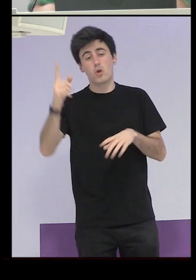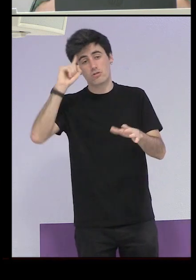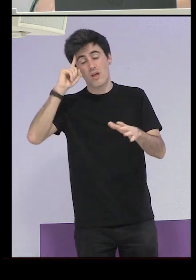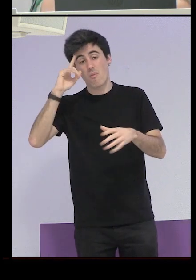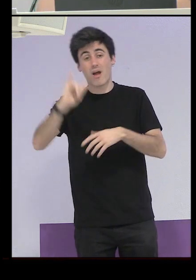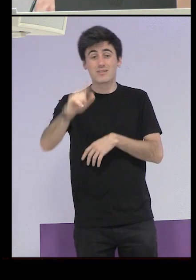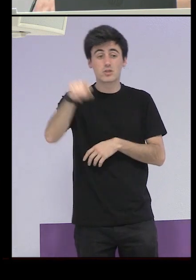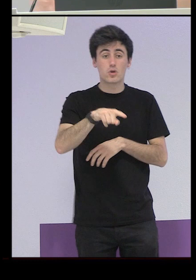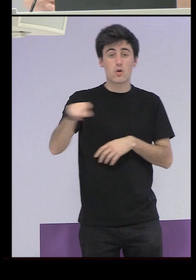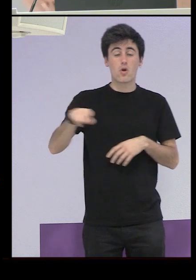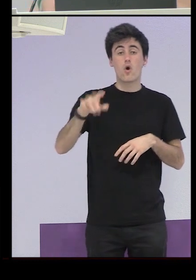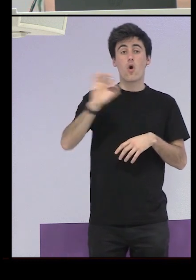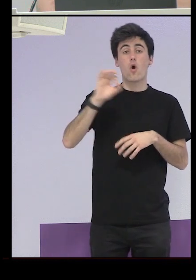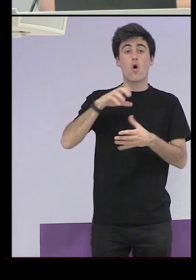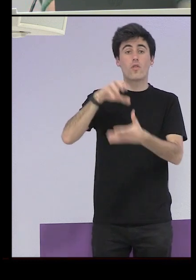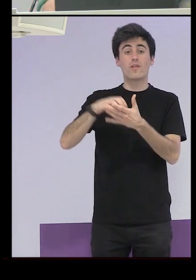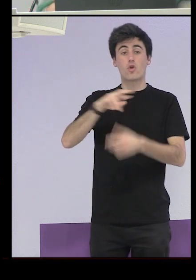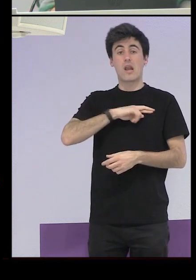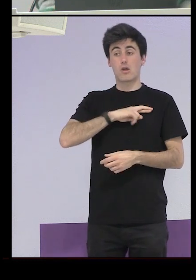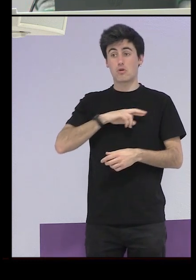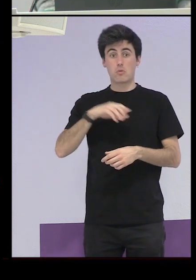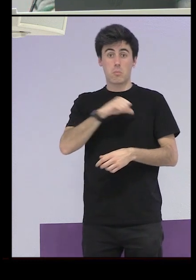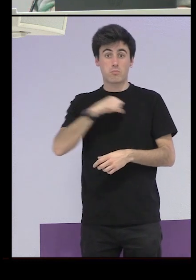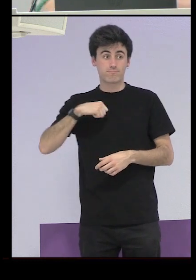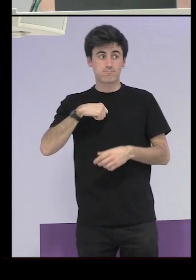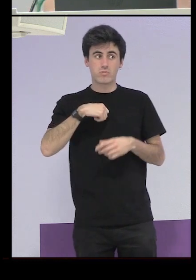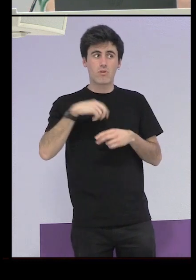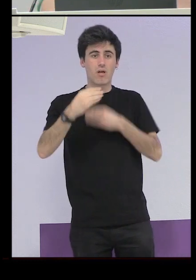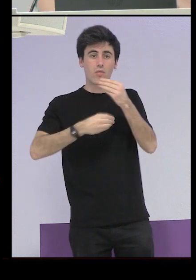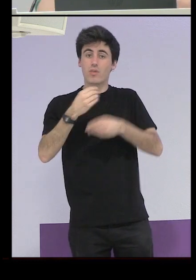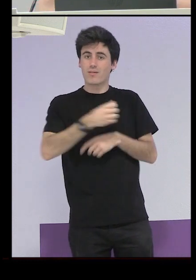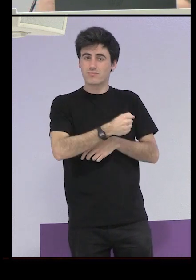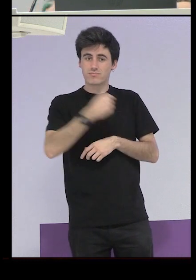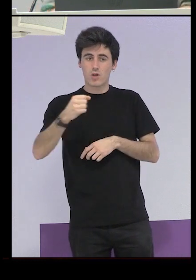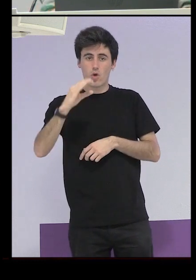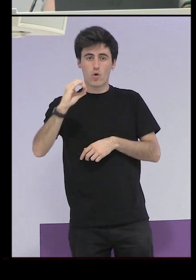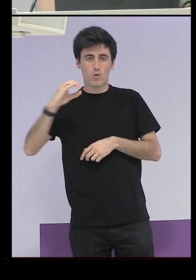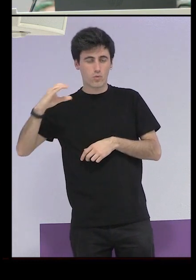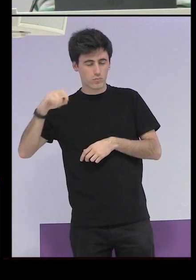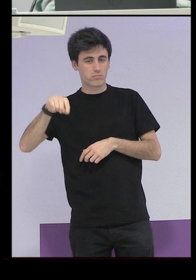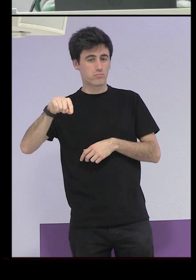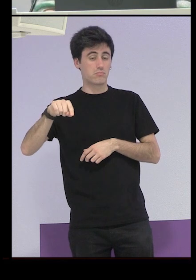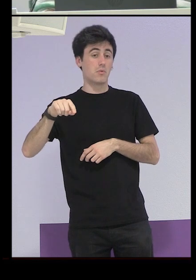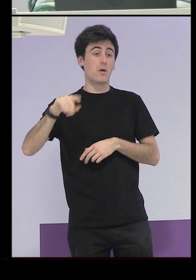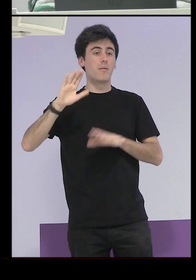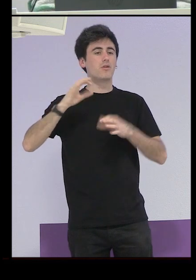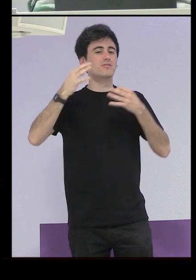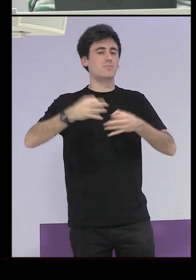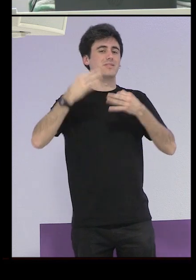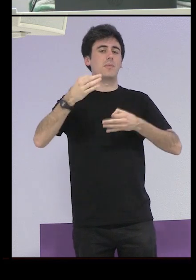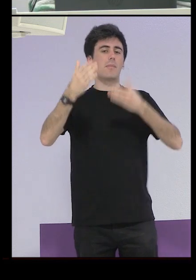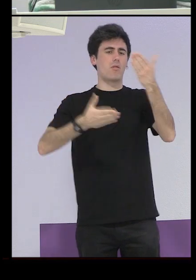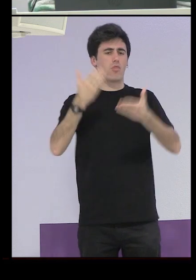propios centros religiosos no sabemos muy bien dónde se hacía este paso pero siempre se hacía una valoración de